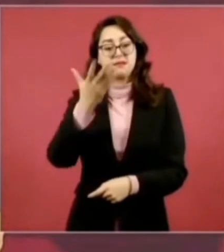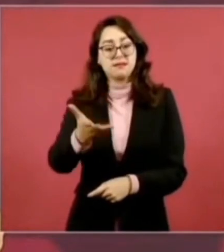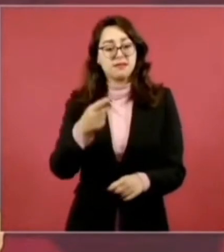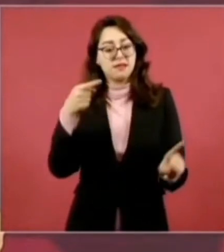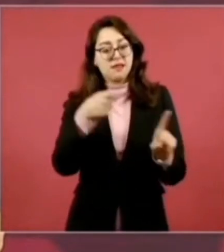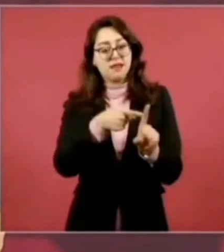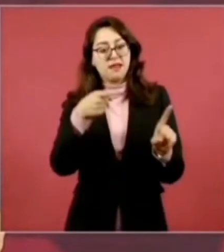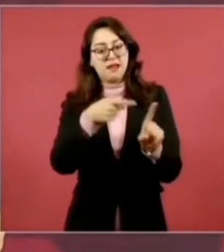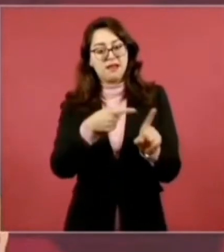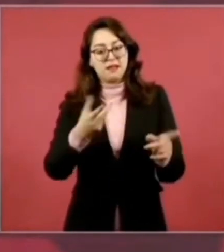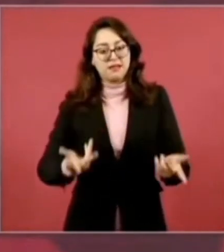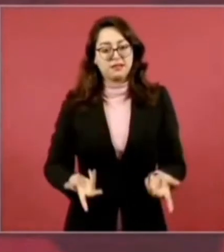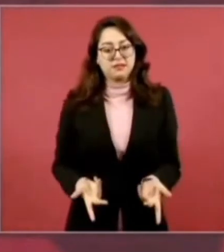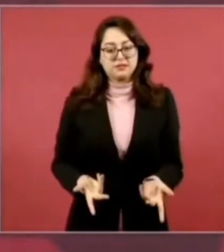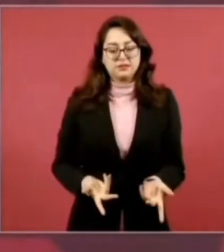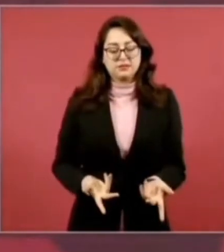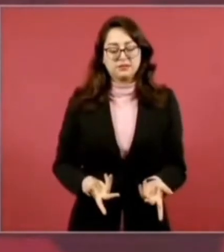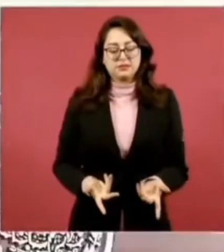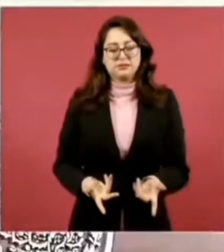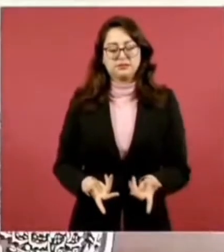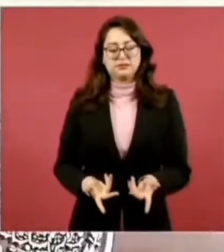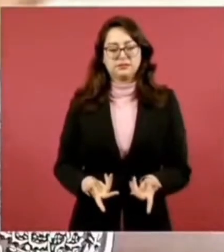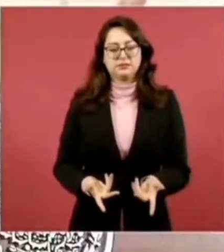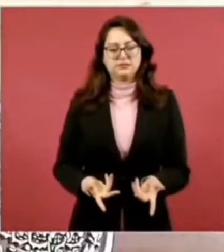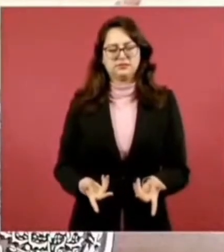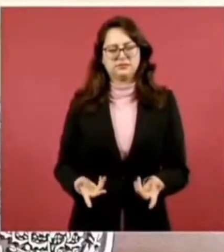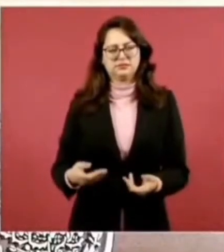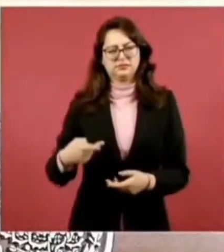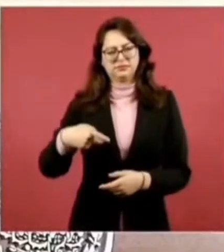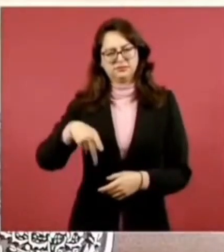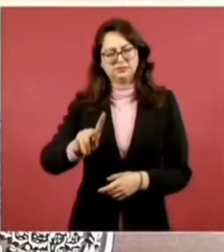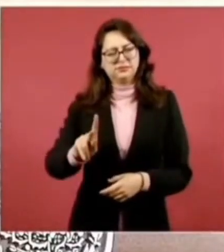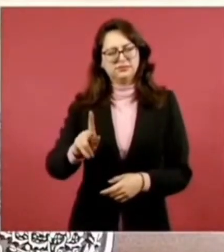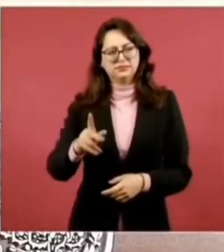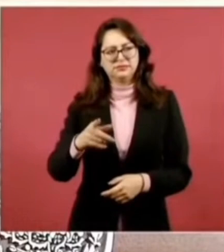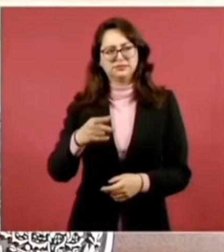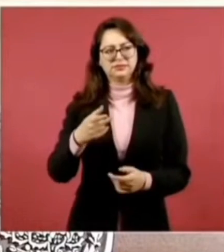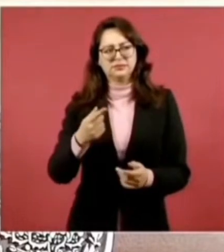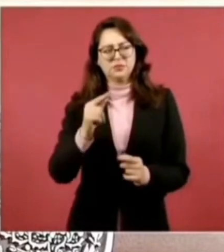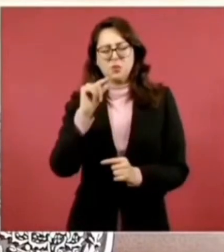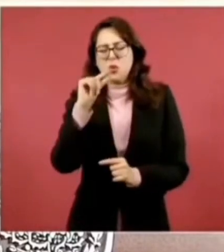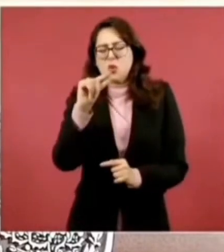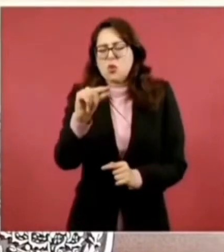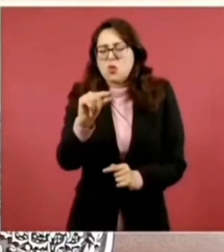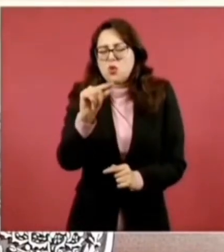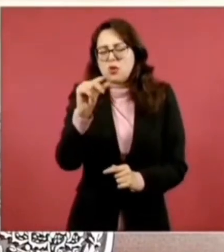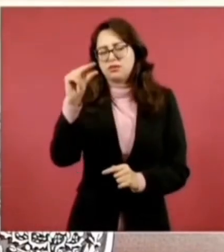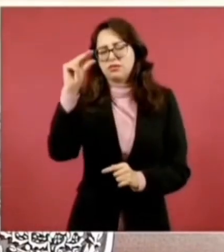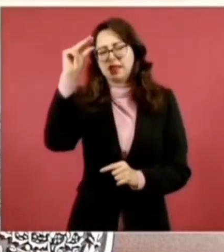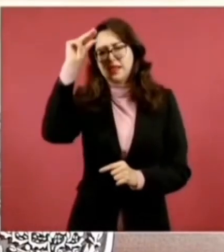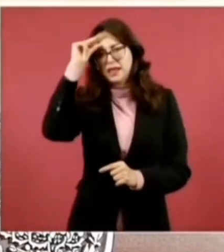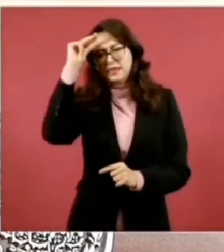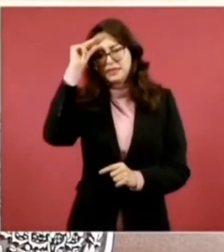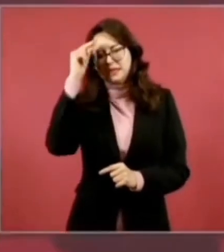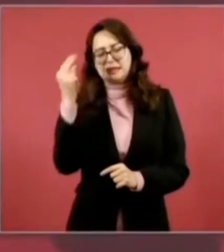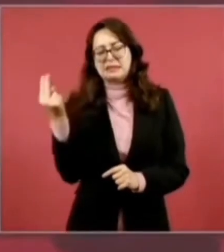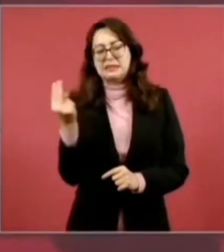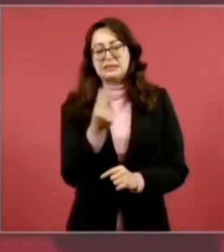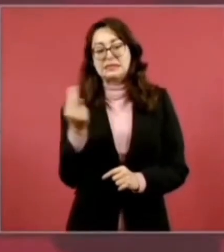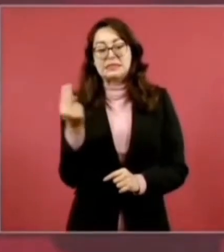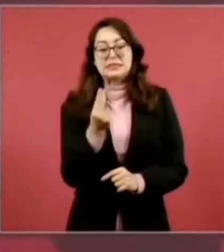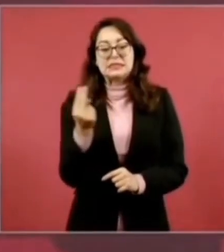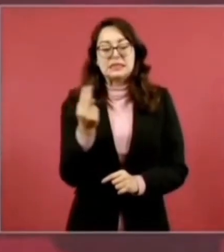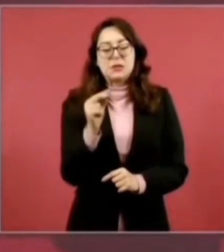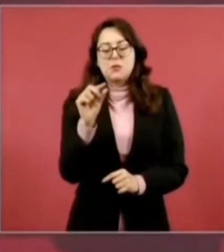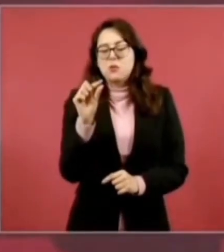Con un poco de luz en la frente, no creo